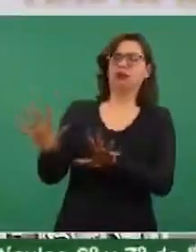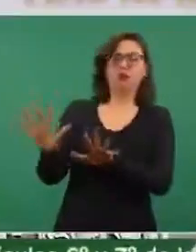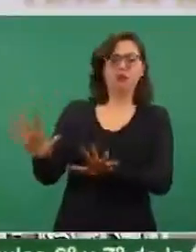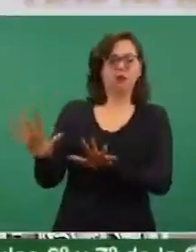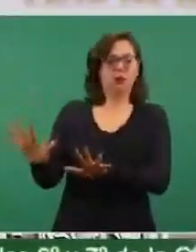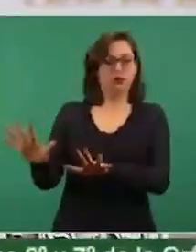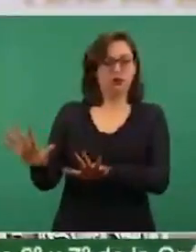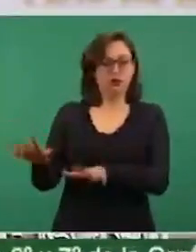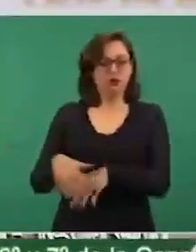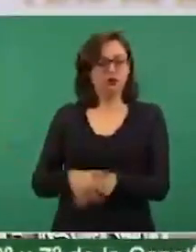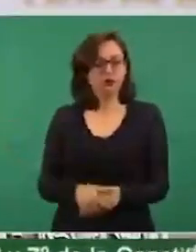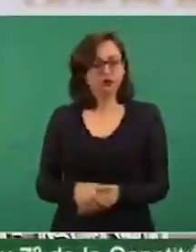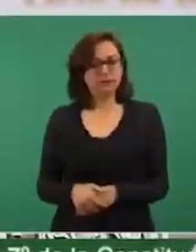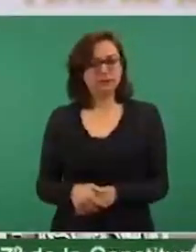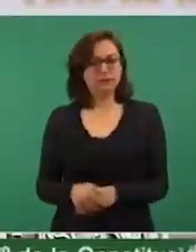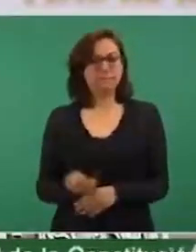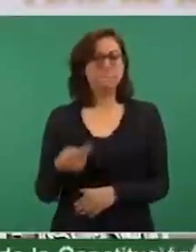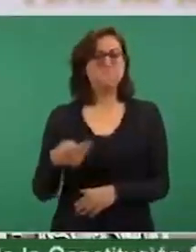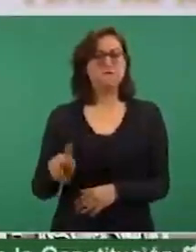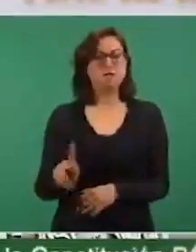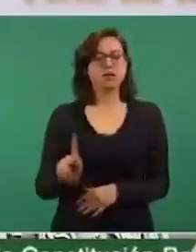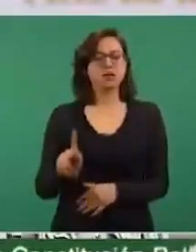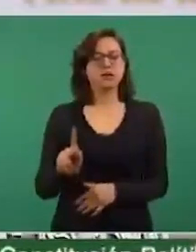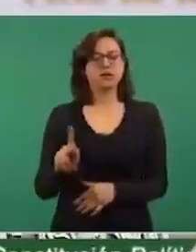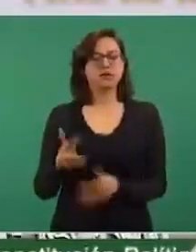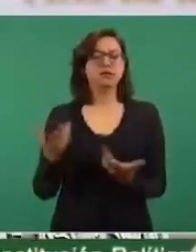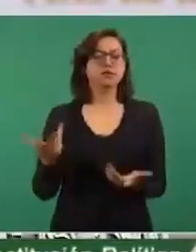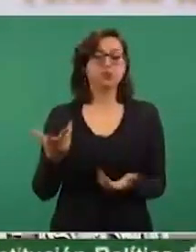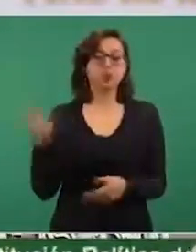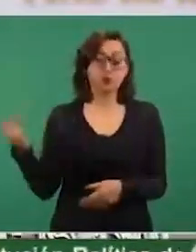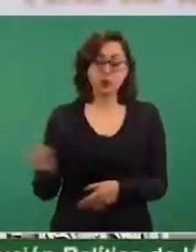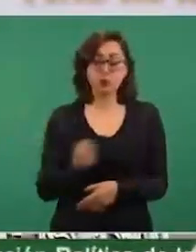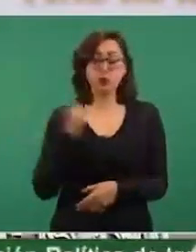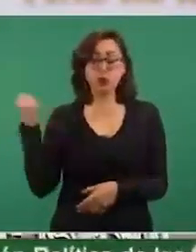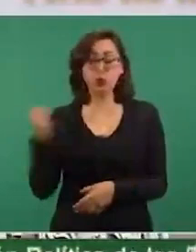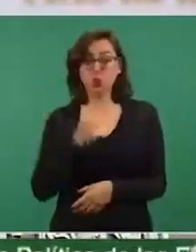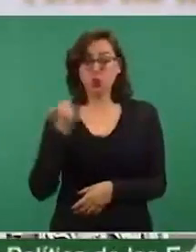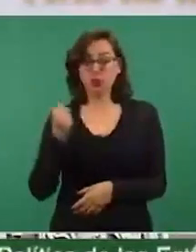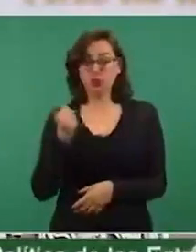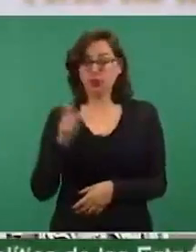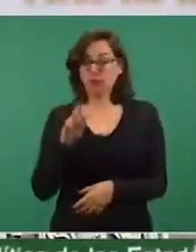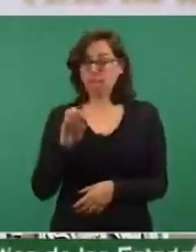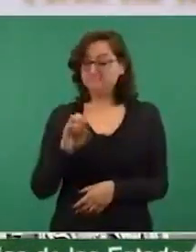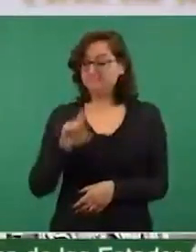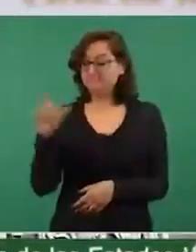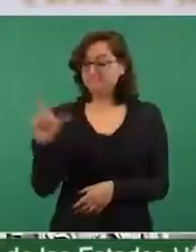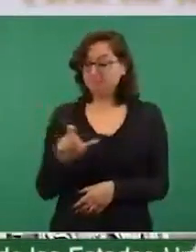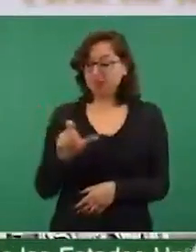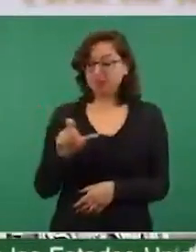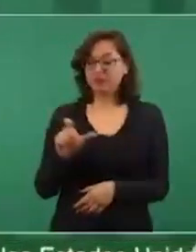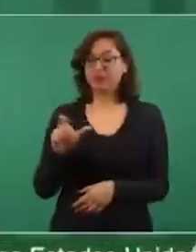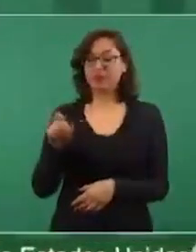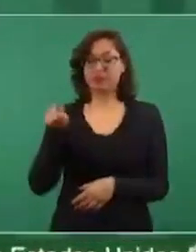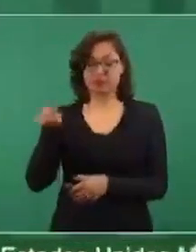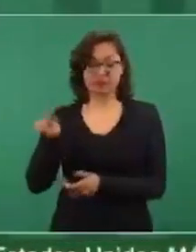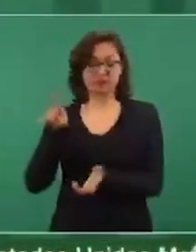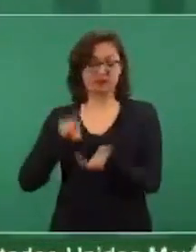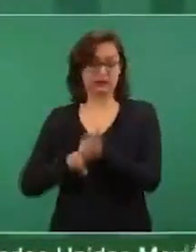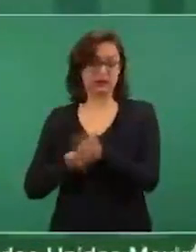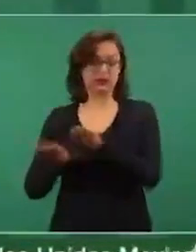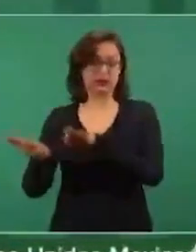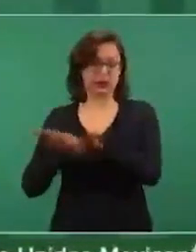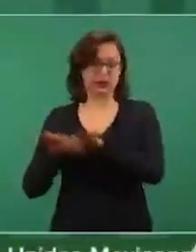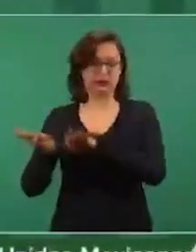Por afortunadamente los trabajadores de Pemex, los técnicos, aprovecho para agradecerles,